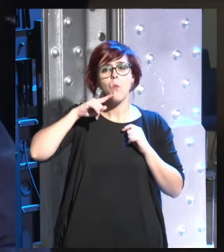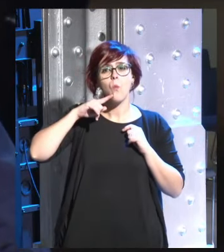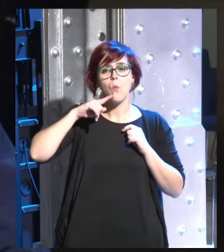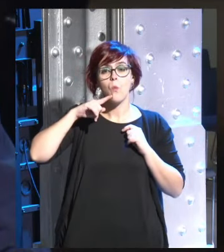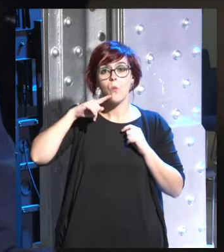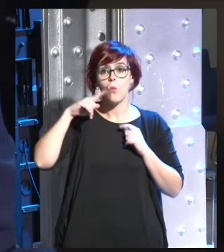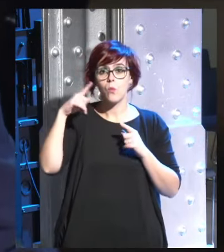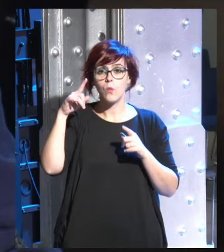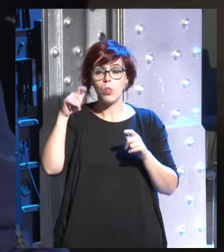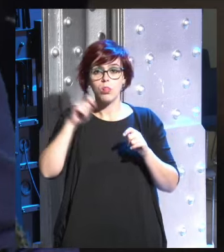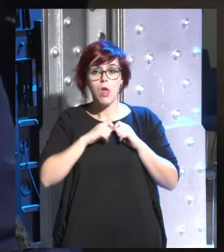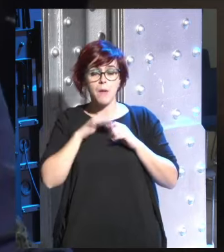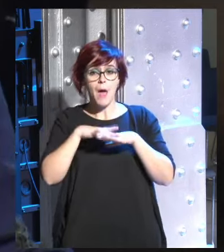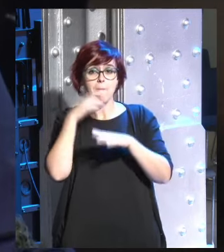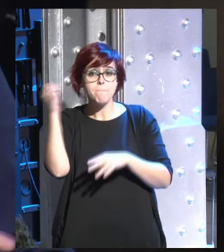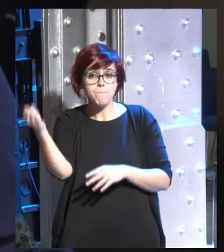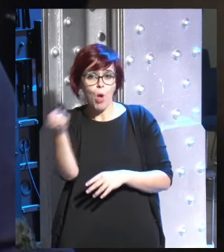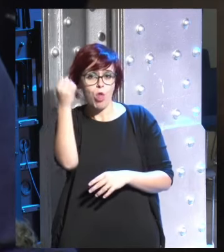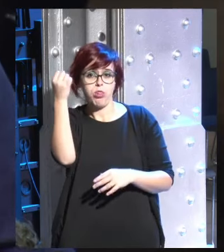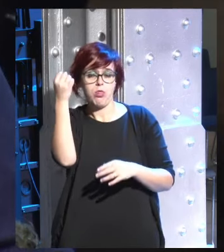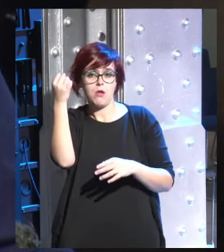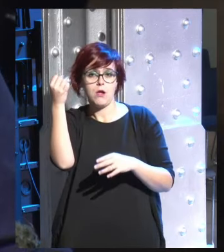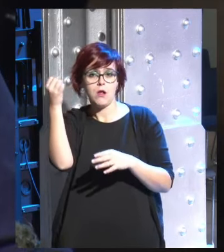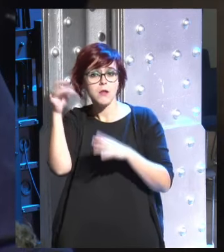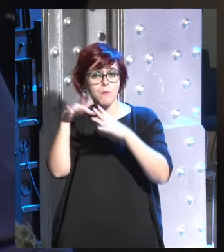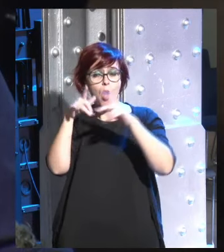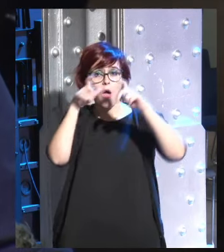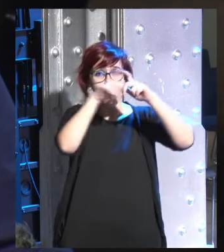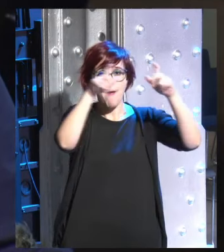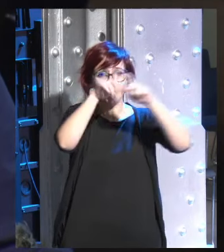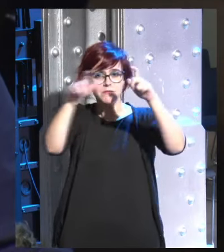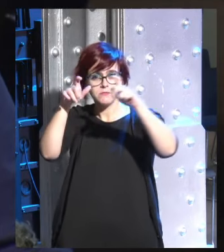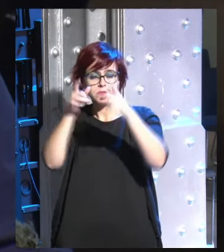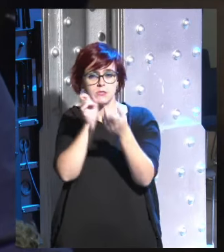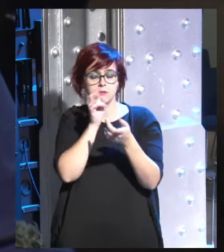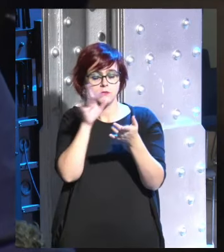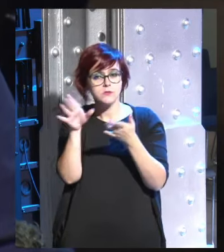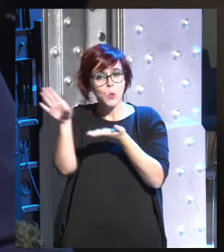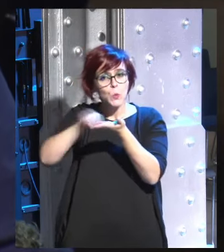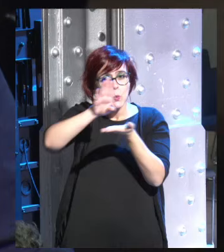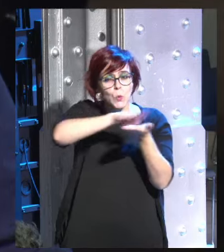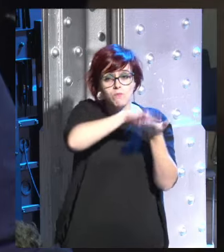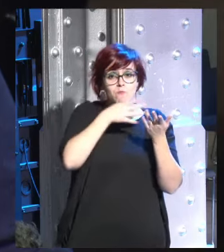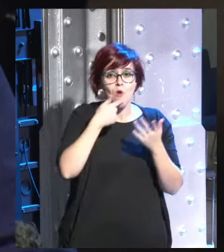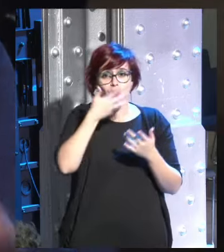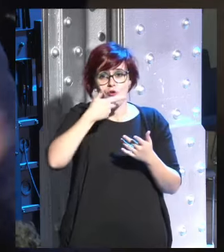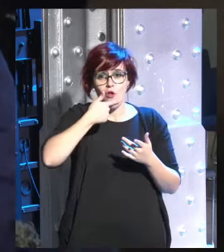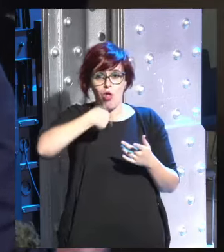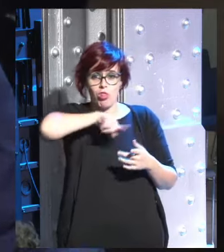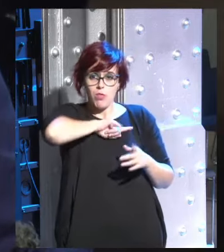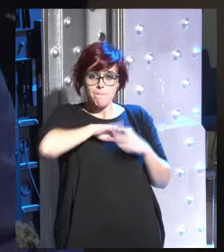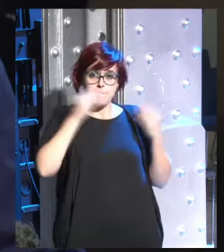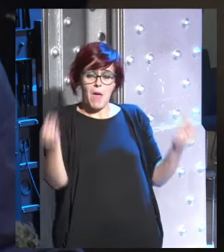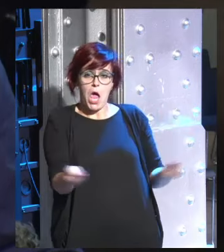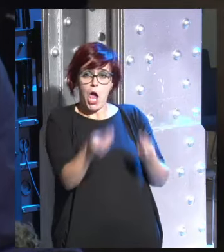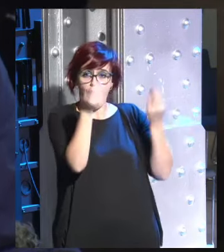que un montón de poder se acumula en estas corporaciones en estas empresas que ya nos conoce mejor de lo que nosotros mismos